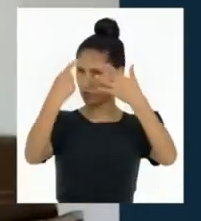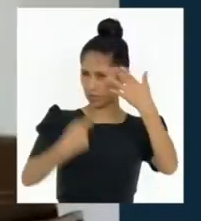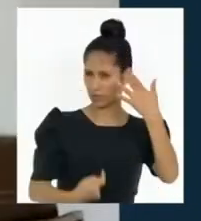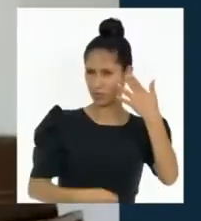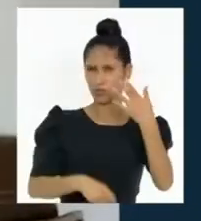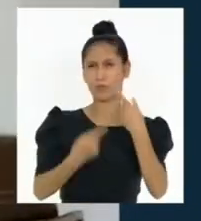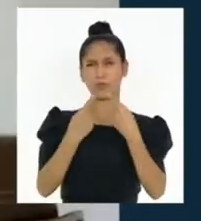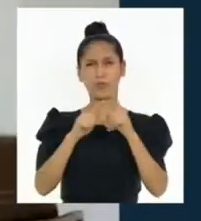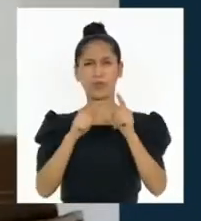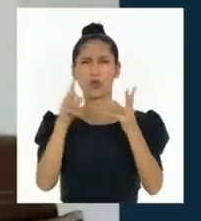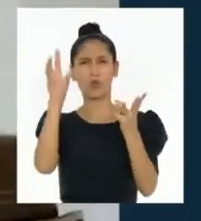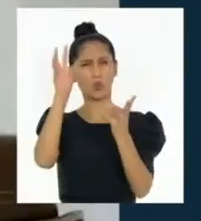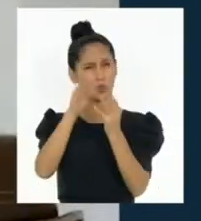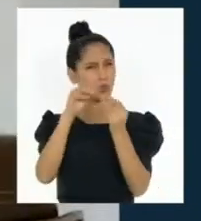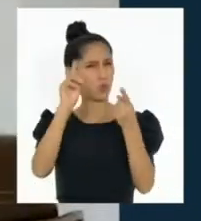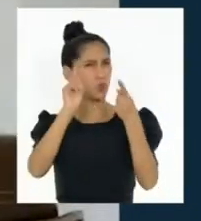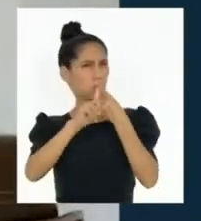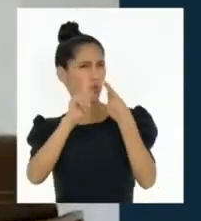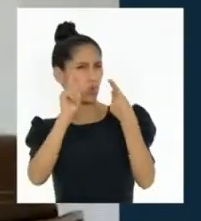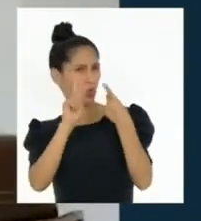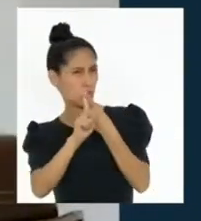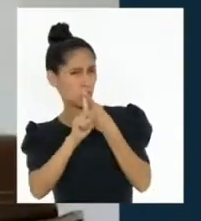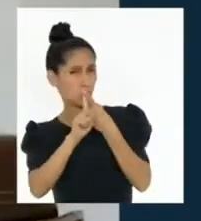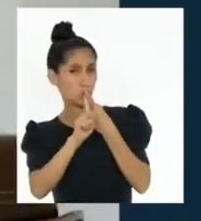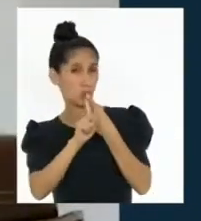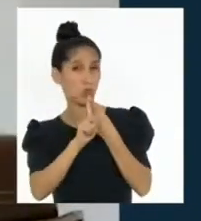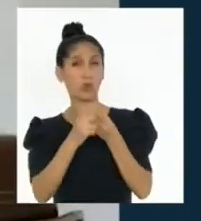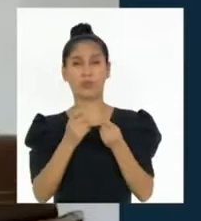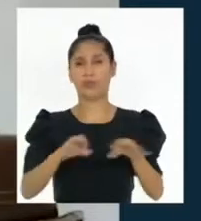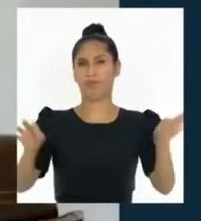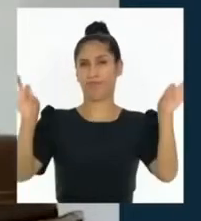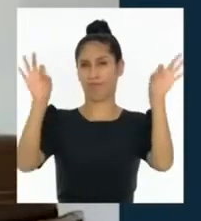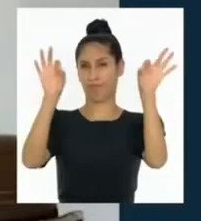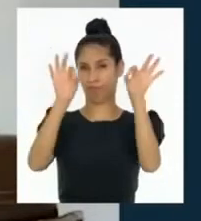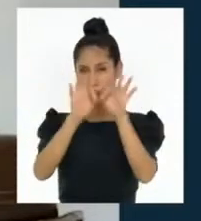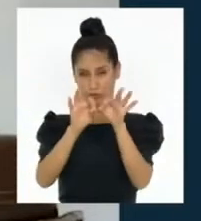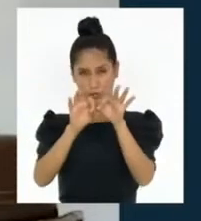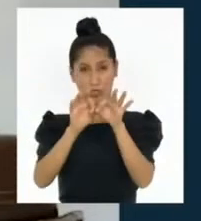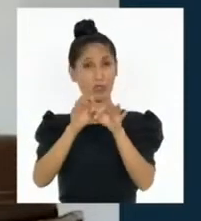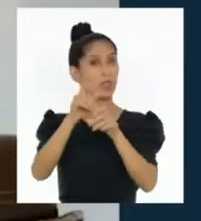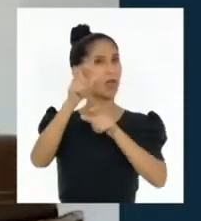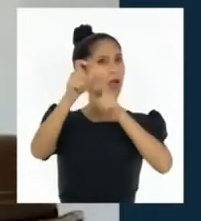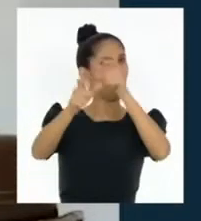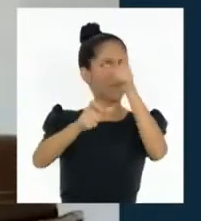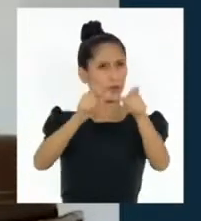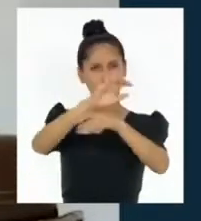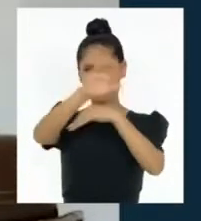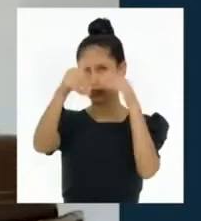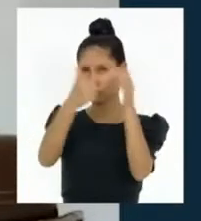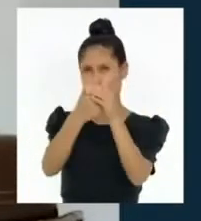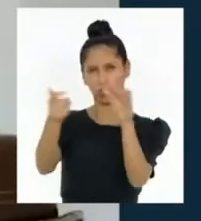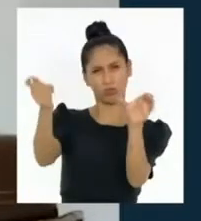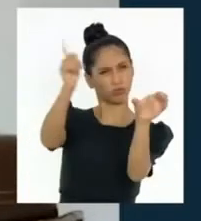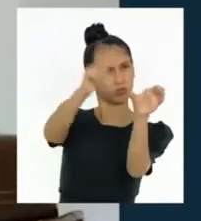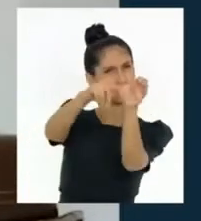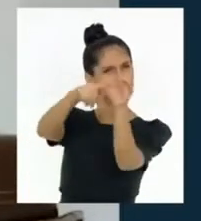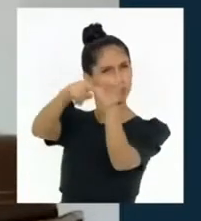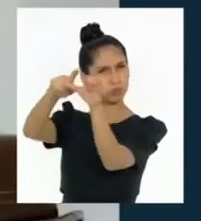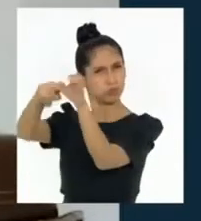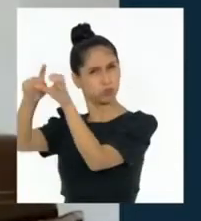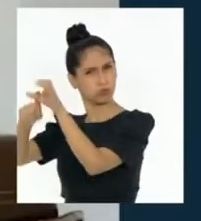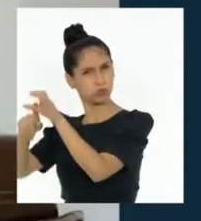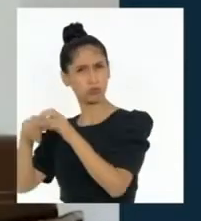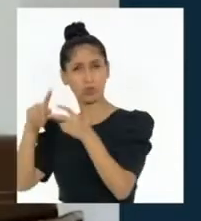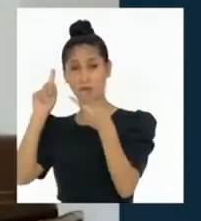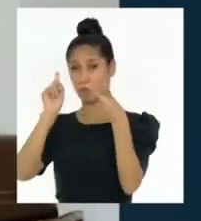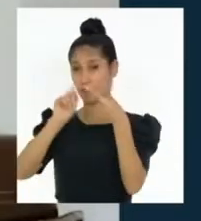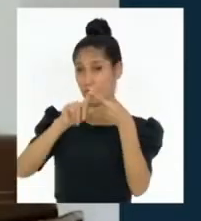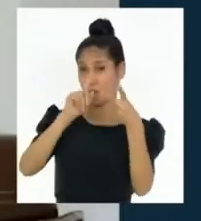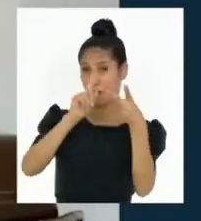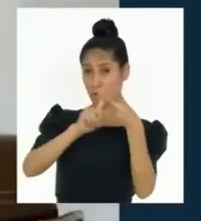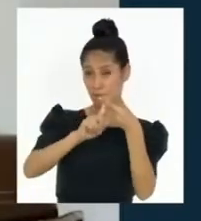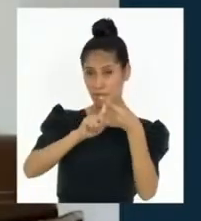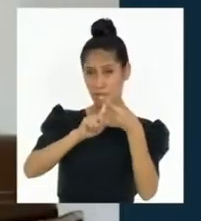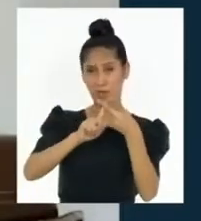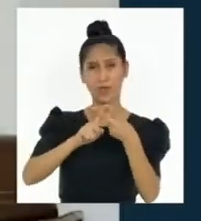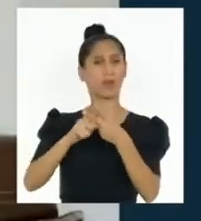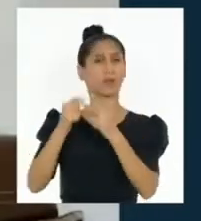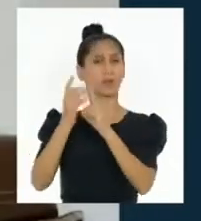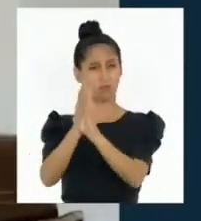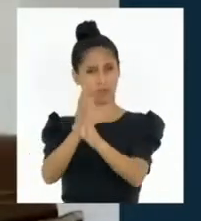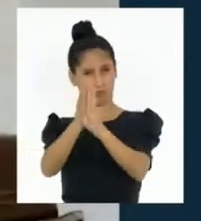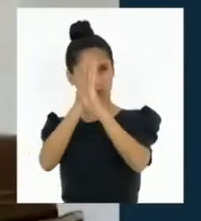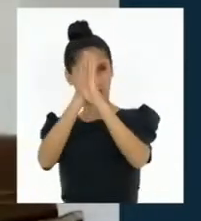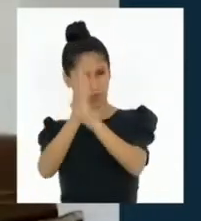Promocionar y orientar el proceso de integración. El control político para examinar la marcha del proceso de integración y